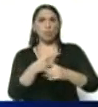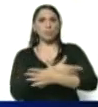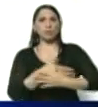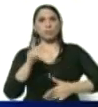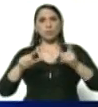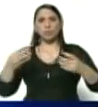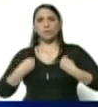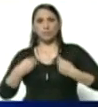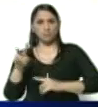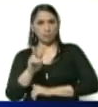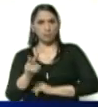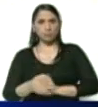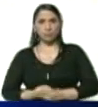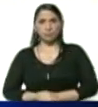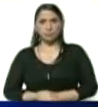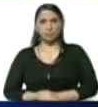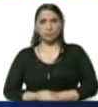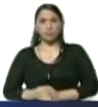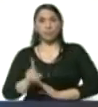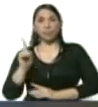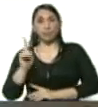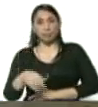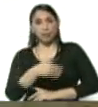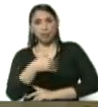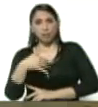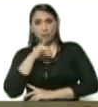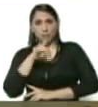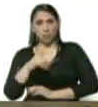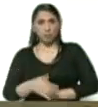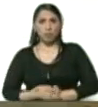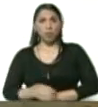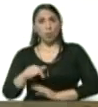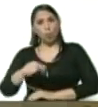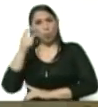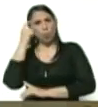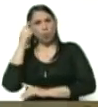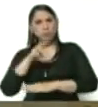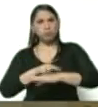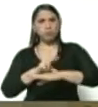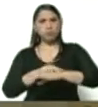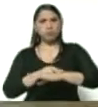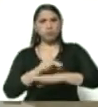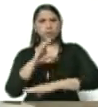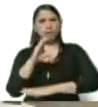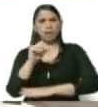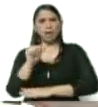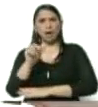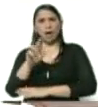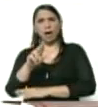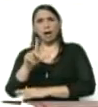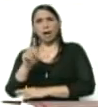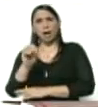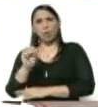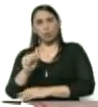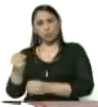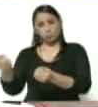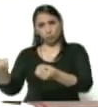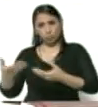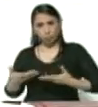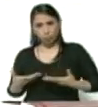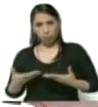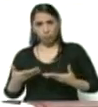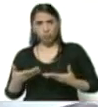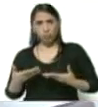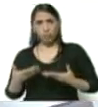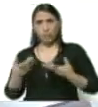habitantes. Bueno, que también queríamos informar que el día de hoy el doctor Carlos Alvarado recibió, vamos